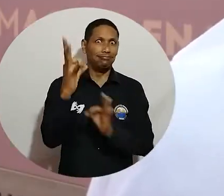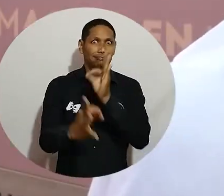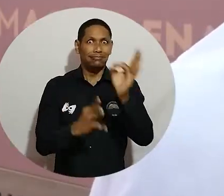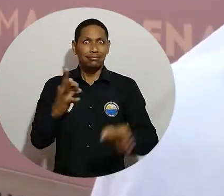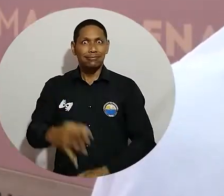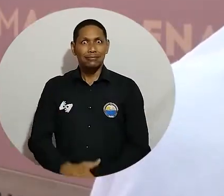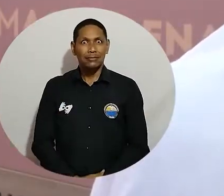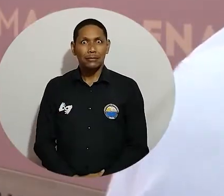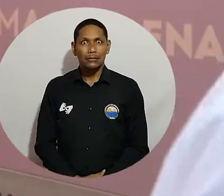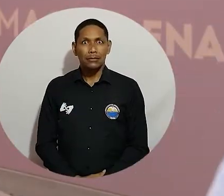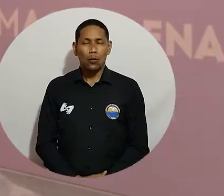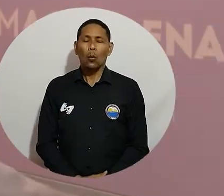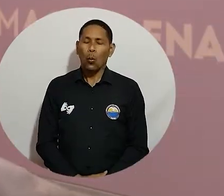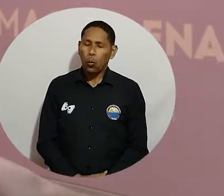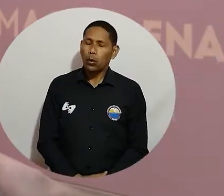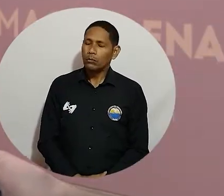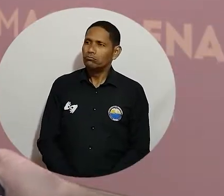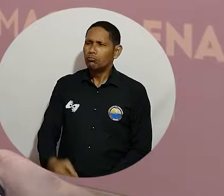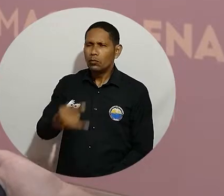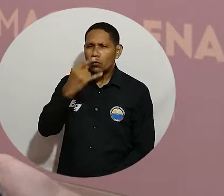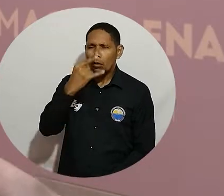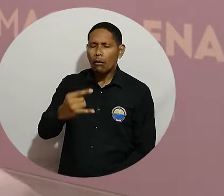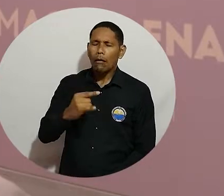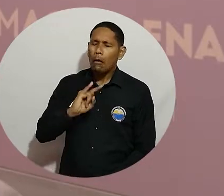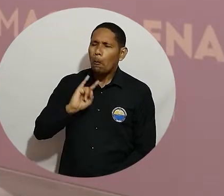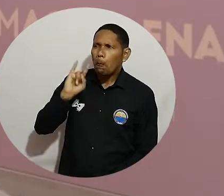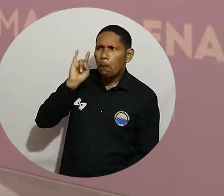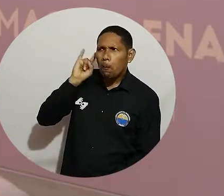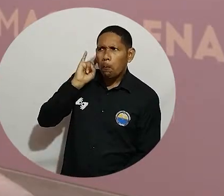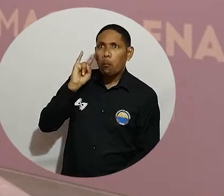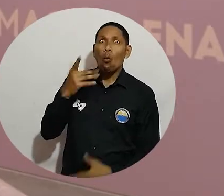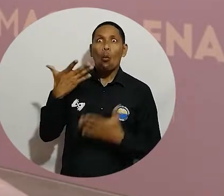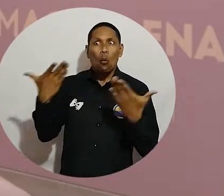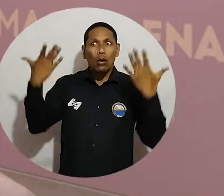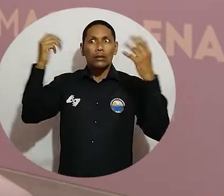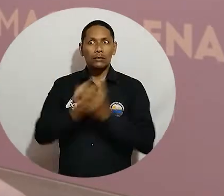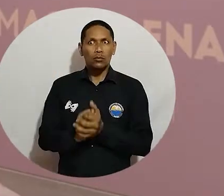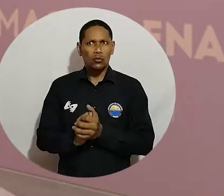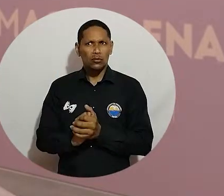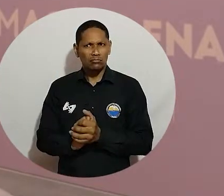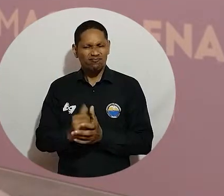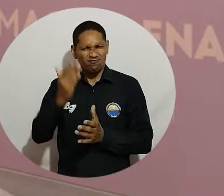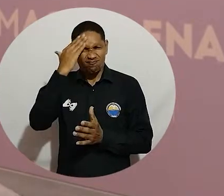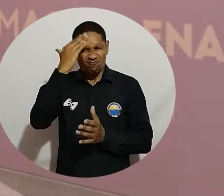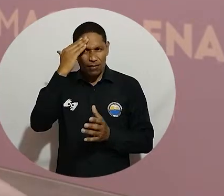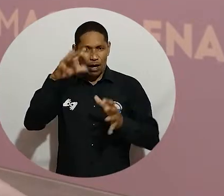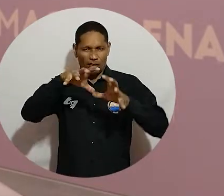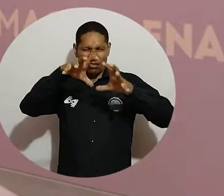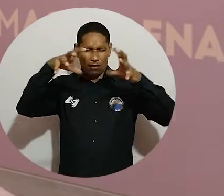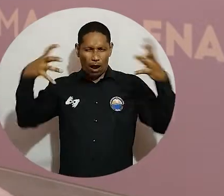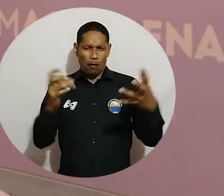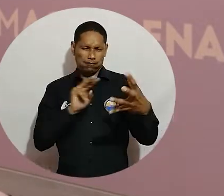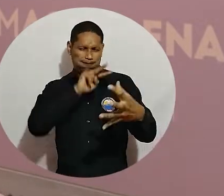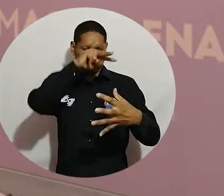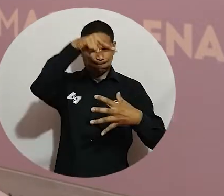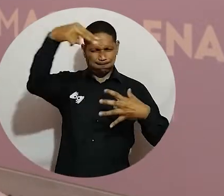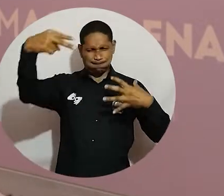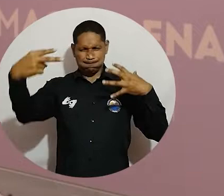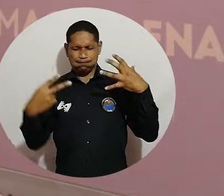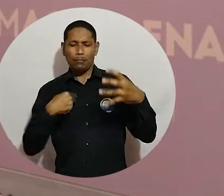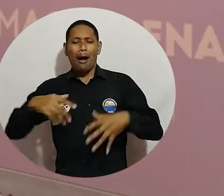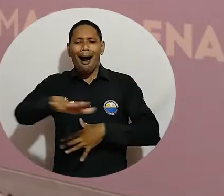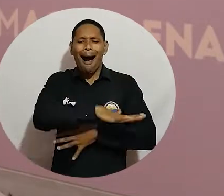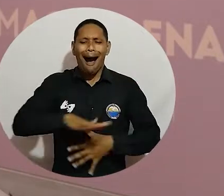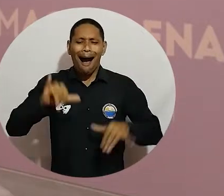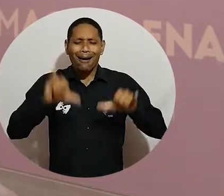Es interesante escuchar los planteamientos que vienen de una visión global, no